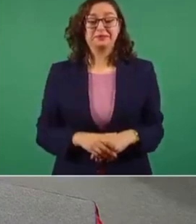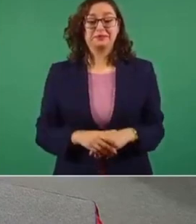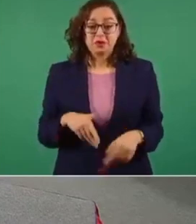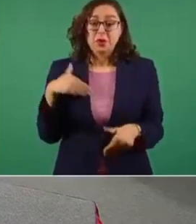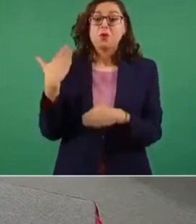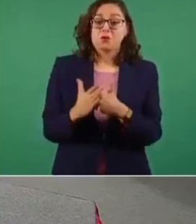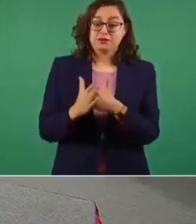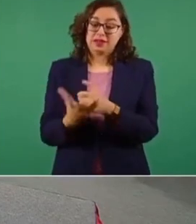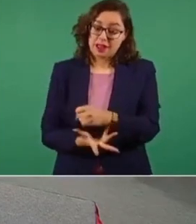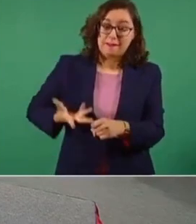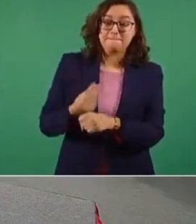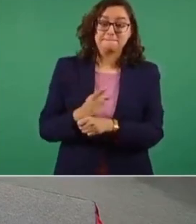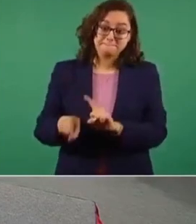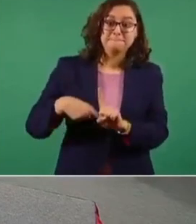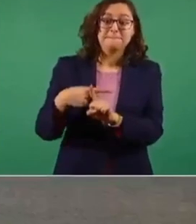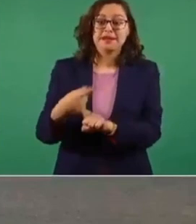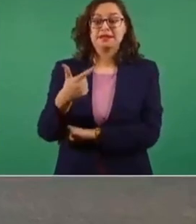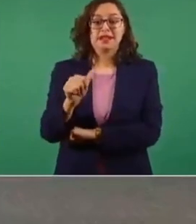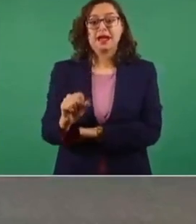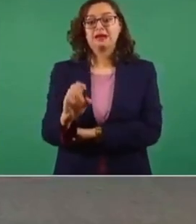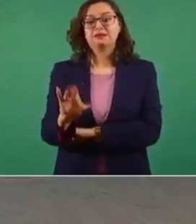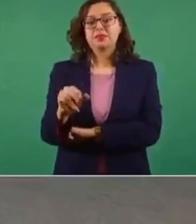con el gas bienestar.